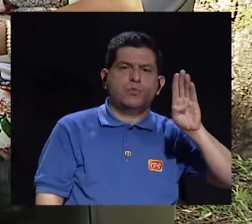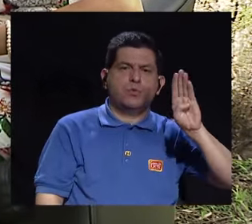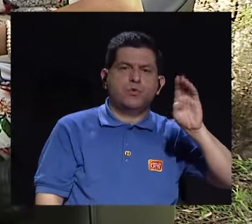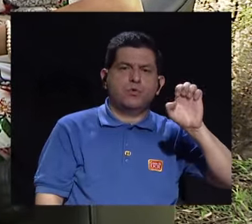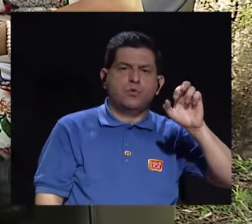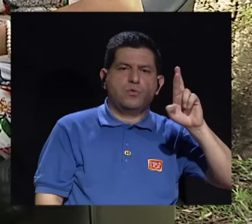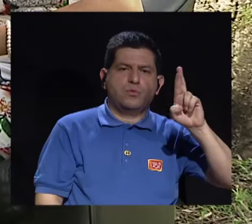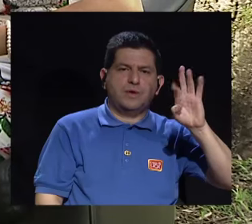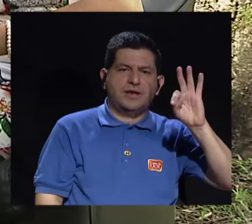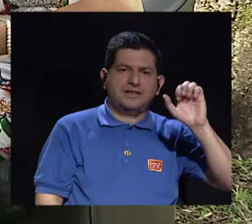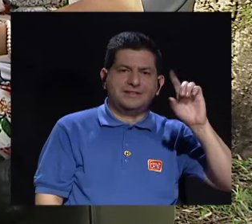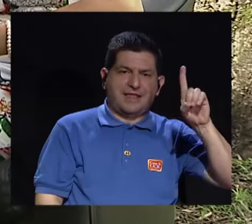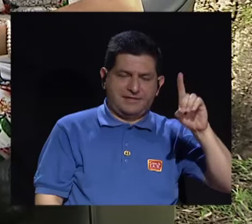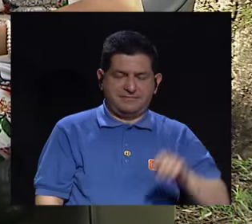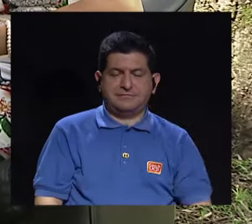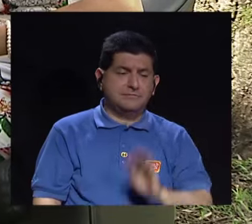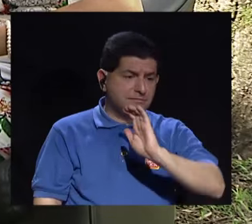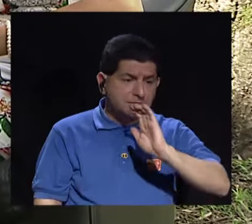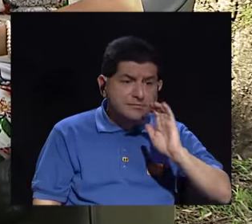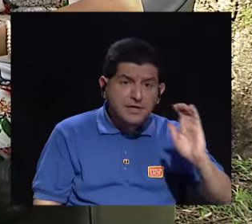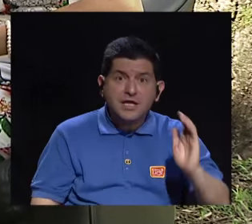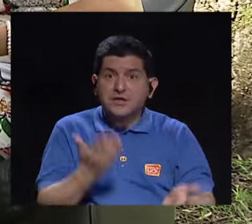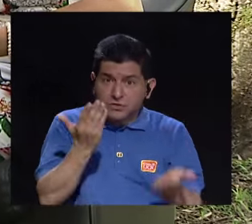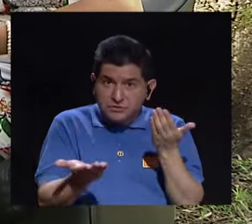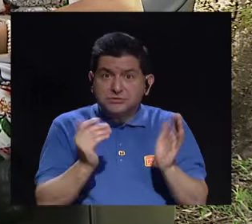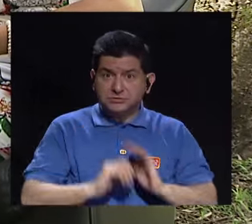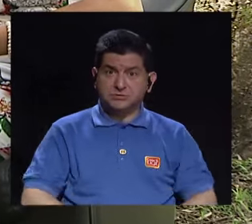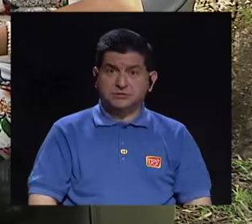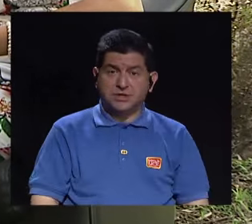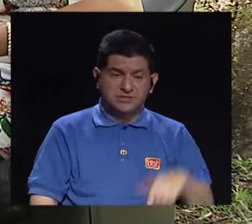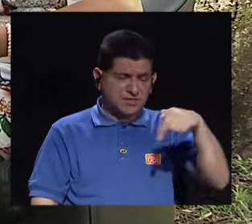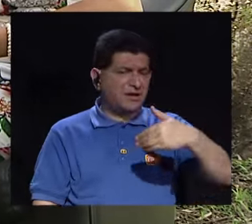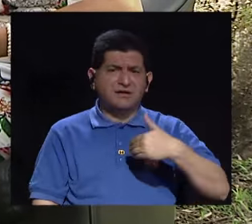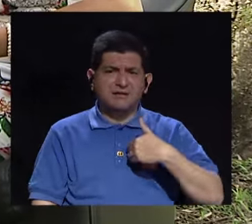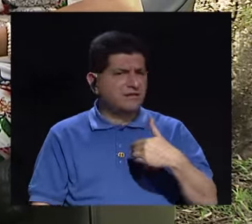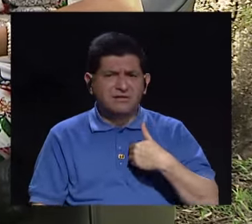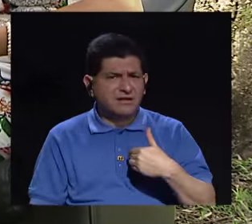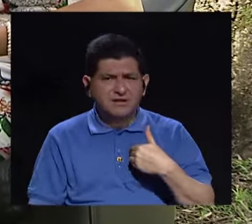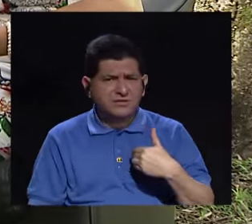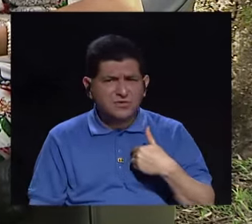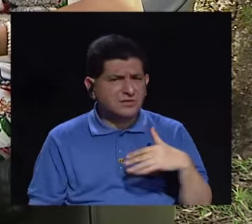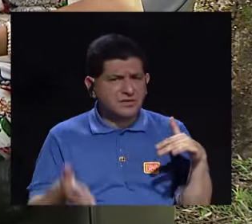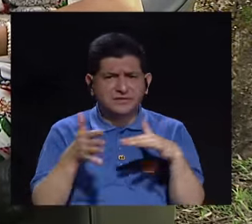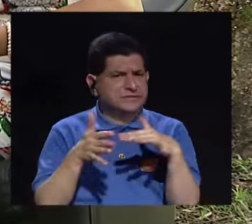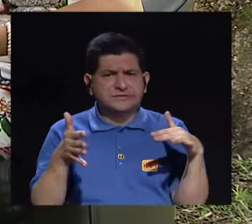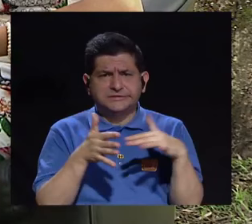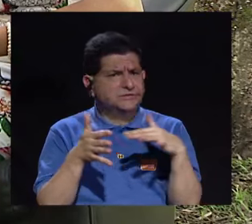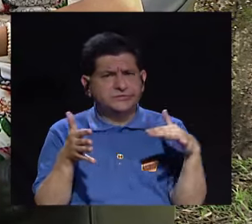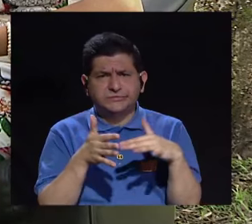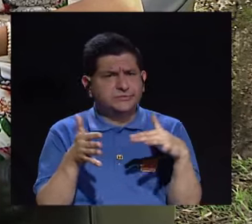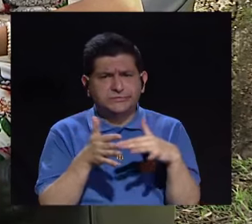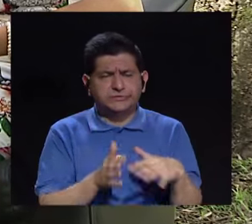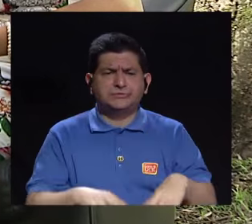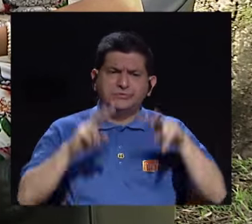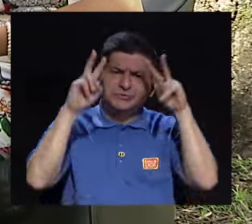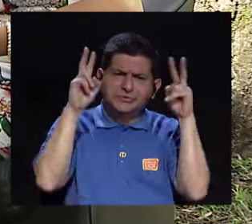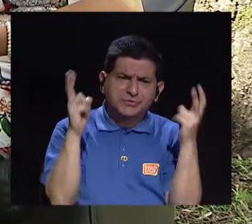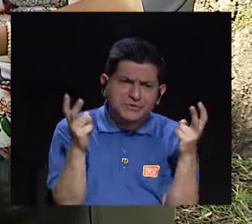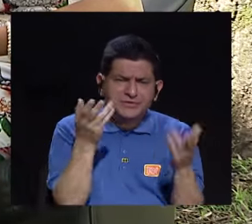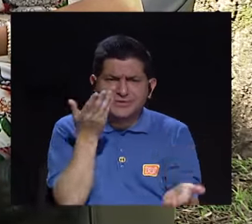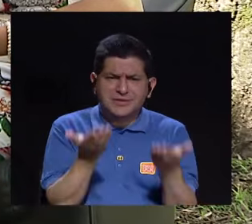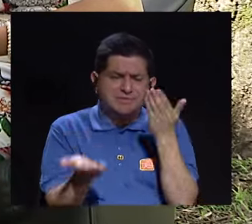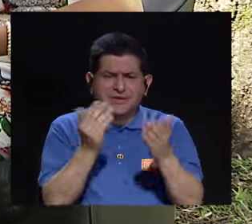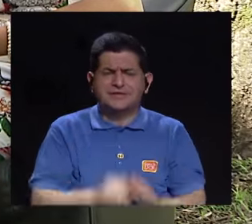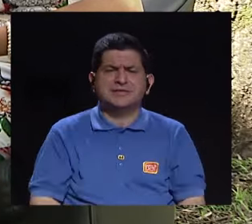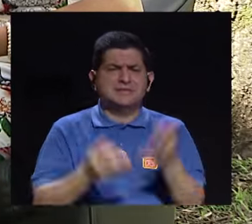de niños más pequeños. Aquí todavía no lo tenemos del todo estudiado, ¿no? Porque no es un tema